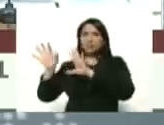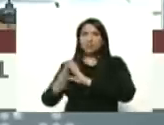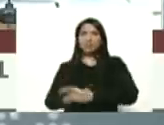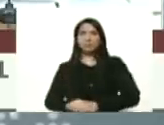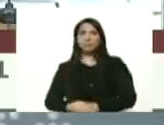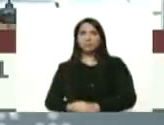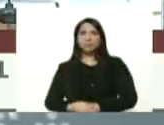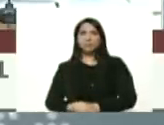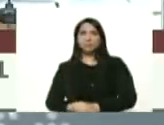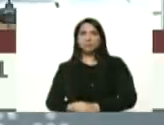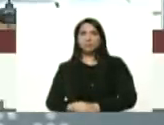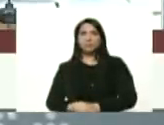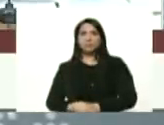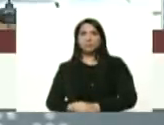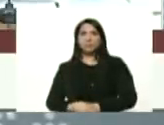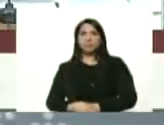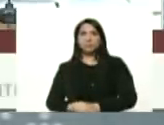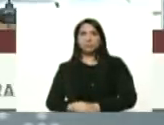extranjero